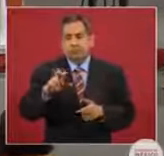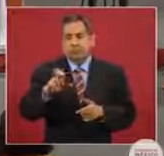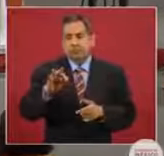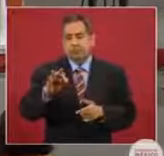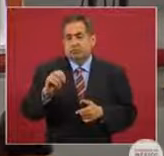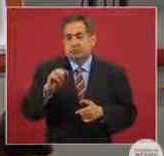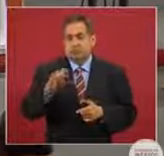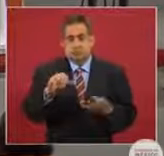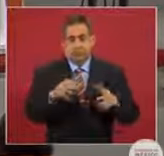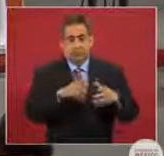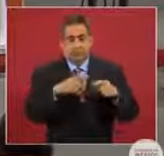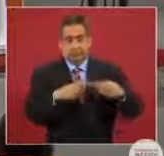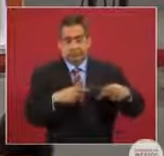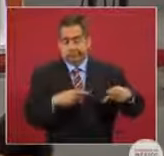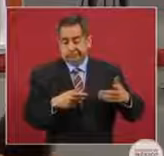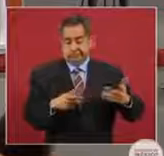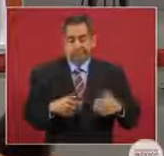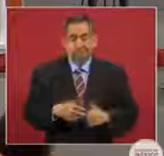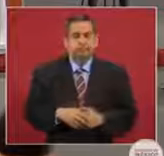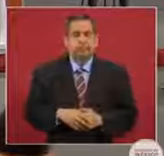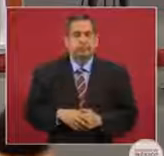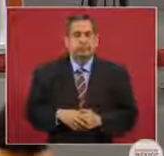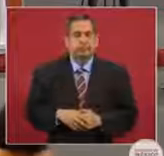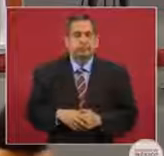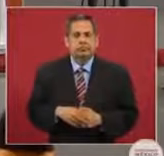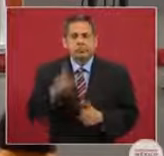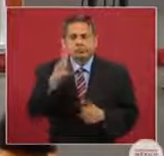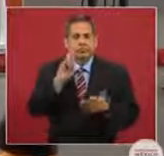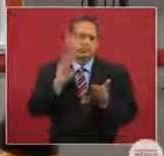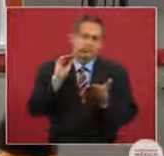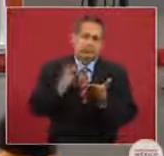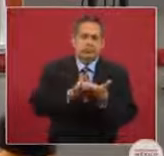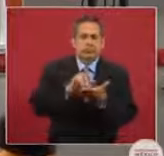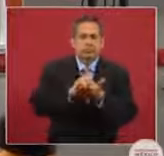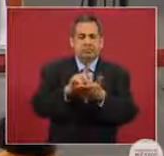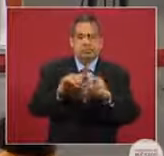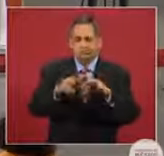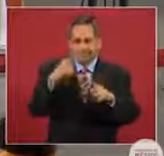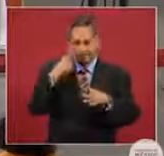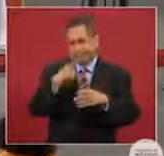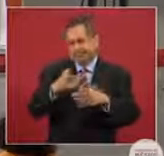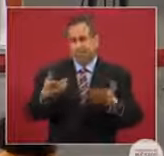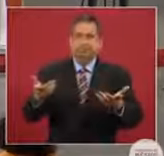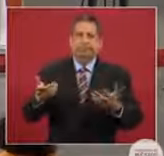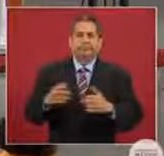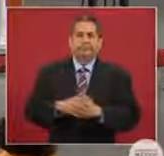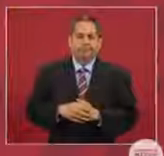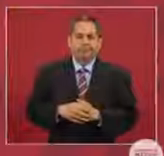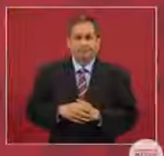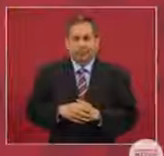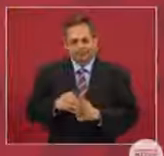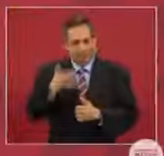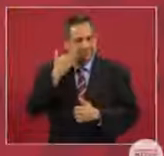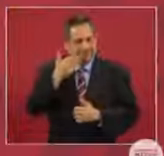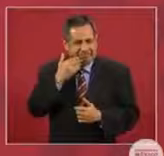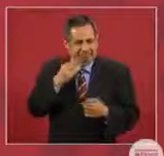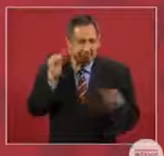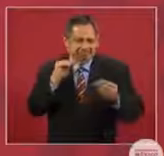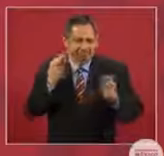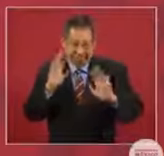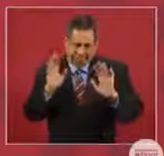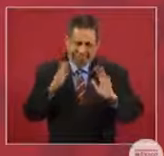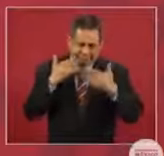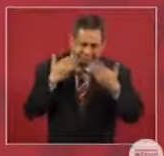cómo pone en su Twitter. Y es en buen plan, o sea,